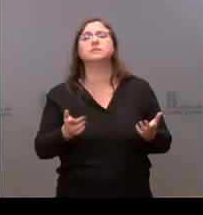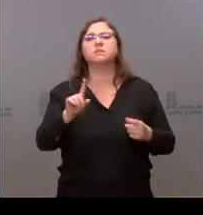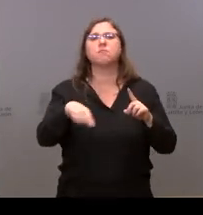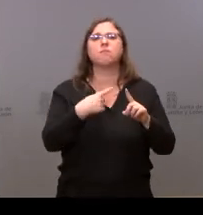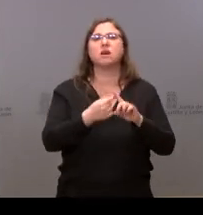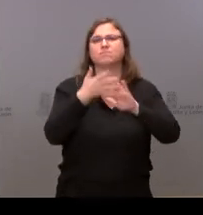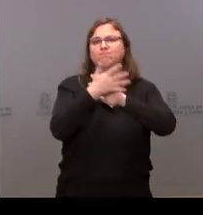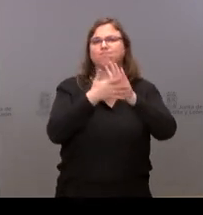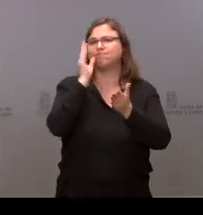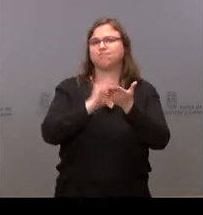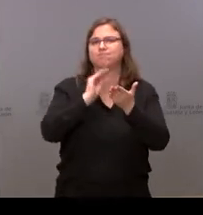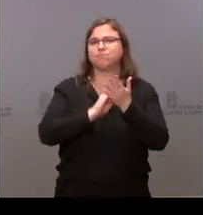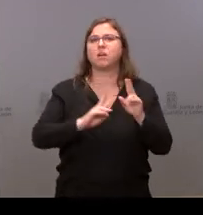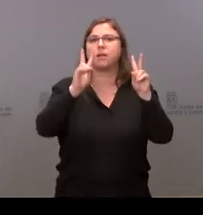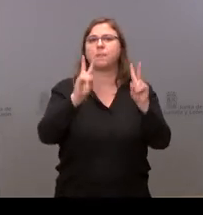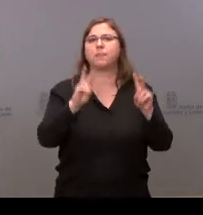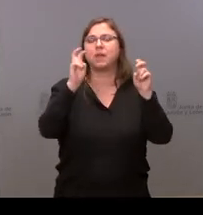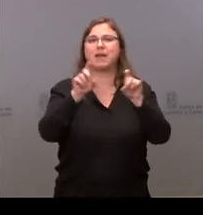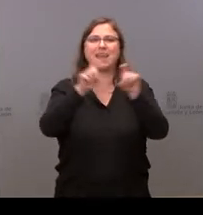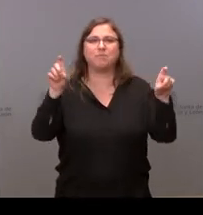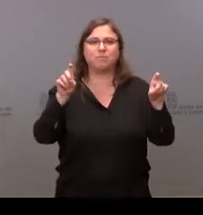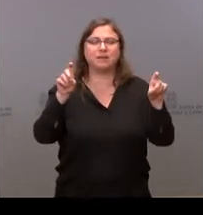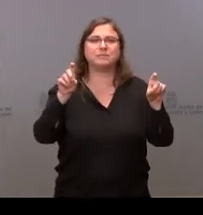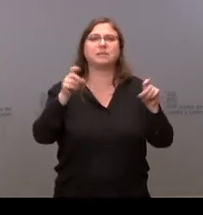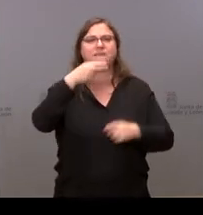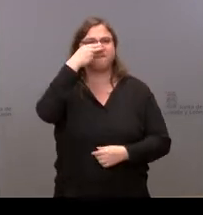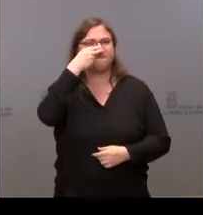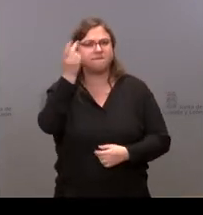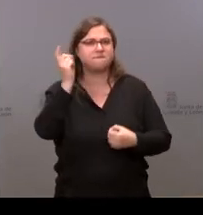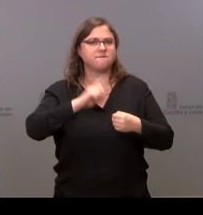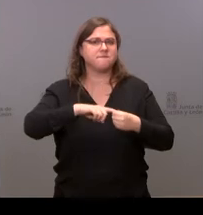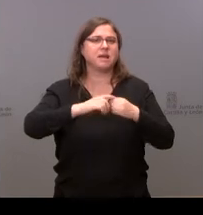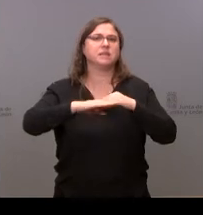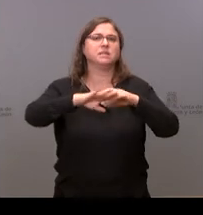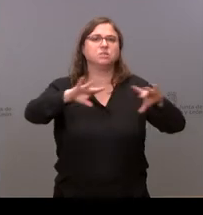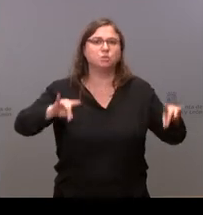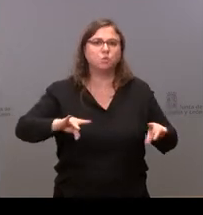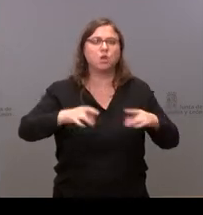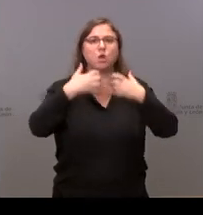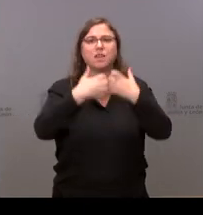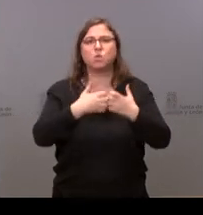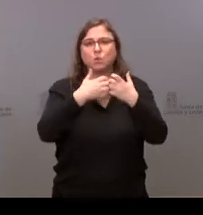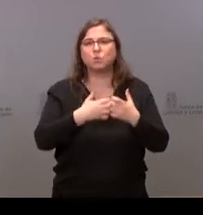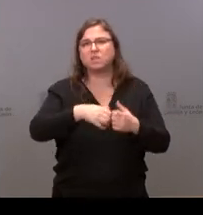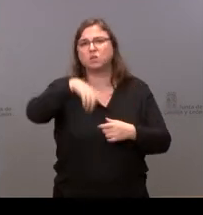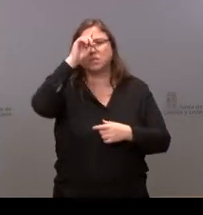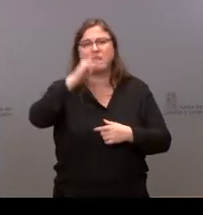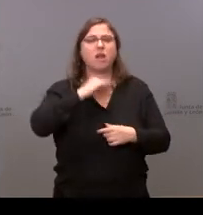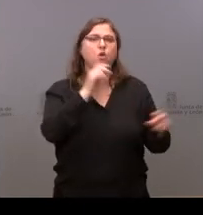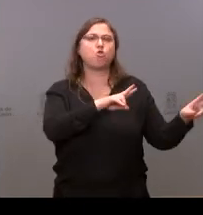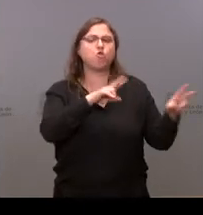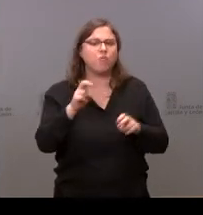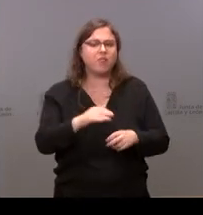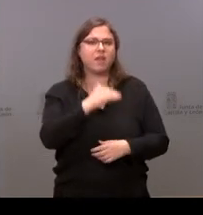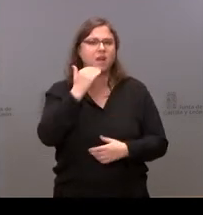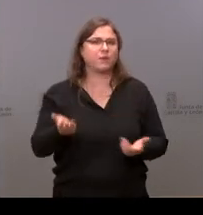hablado en varias ocasiones sobre empresas que están interesadas en suelo industrial en el PEMA No sé si hay alguna novedad al respecto